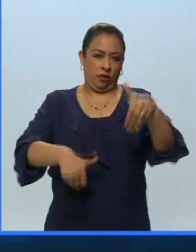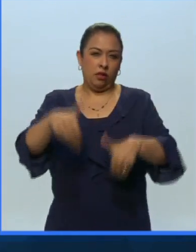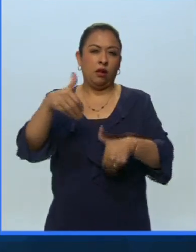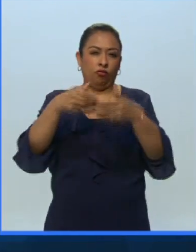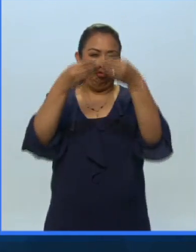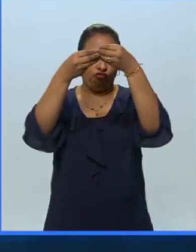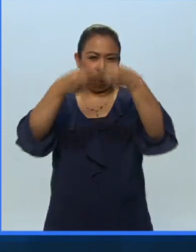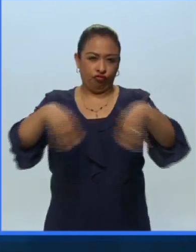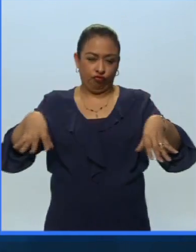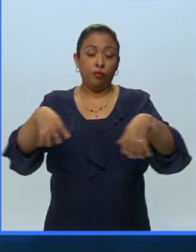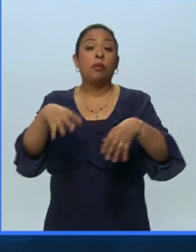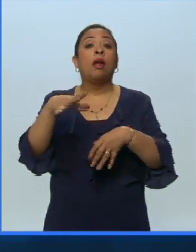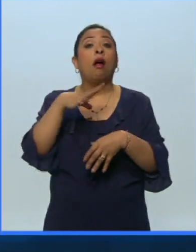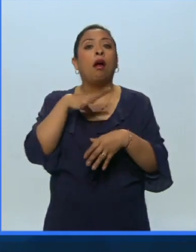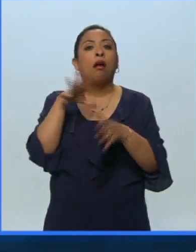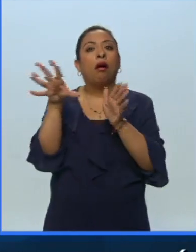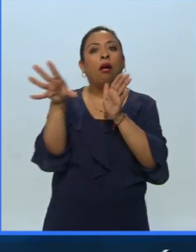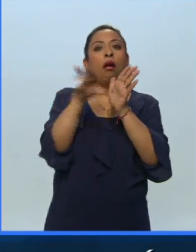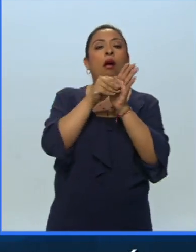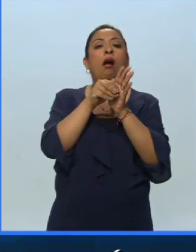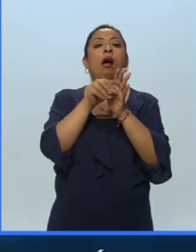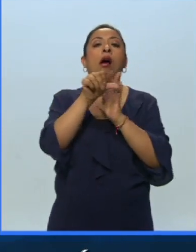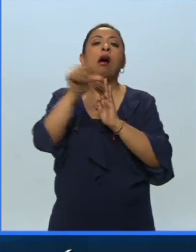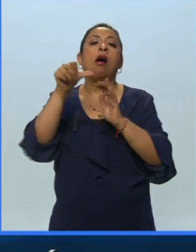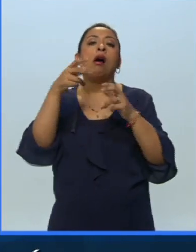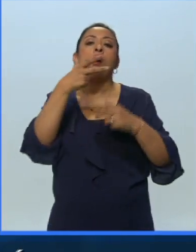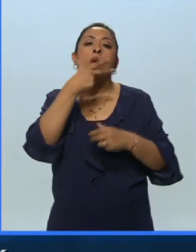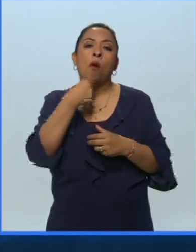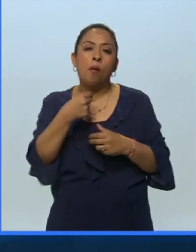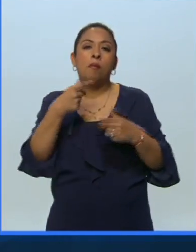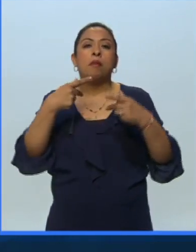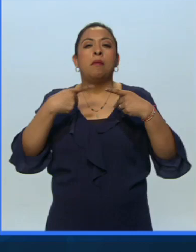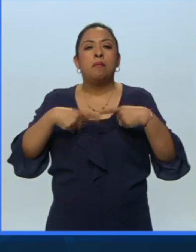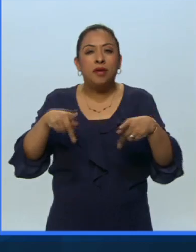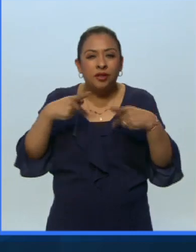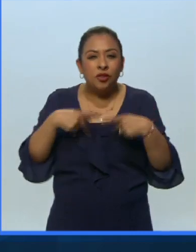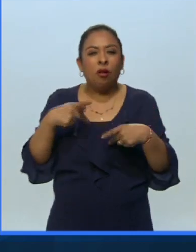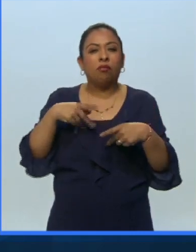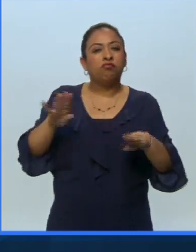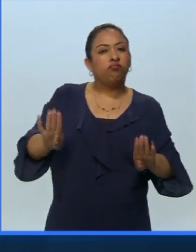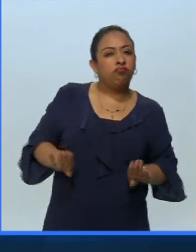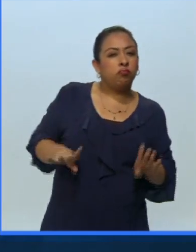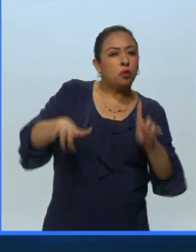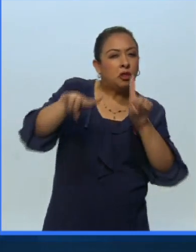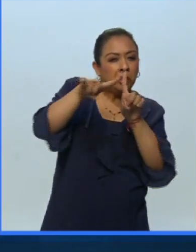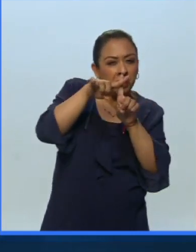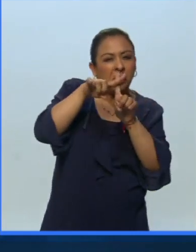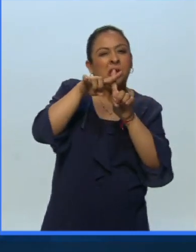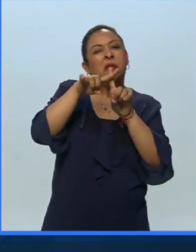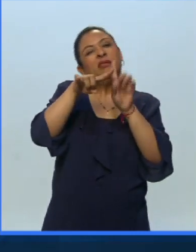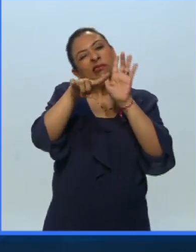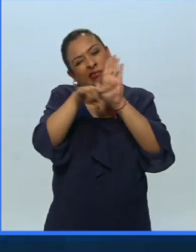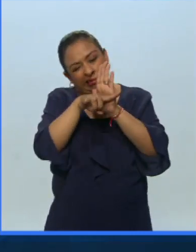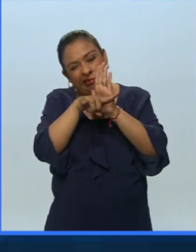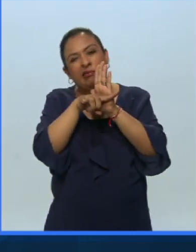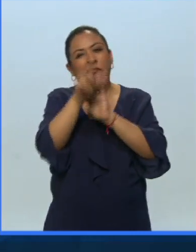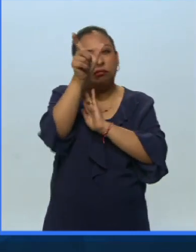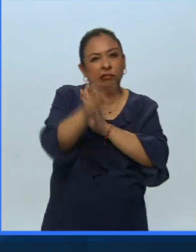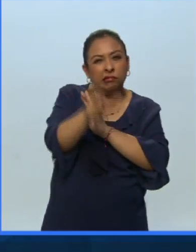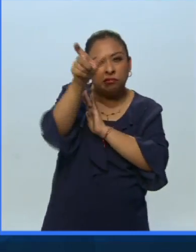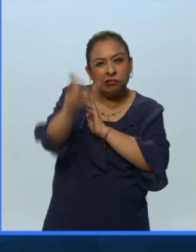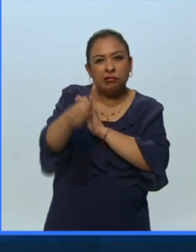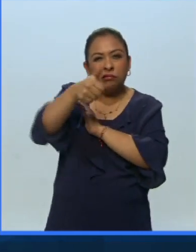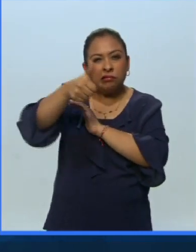se retrata al hombre, se retratan sus cualidades, sus virtudes, sus defectos. Los